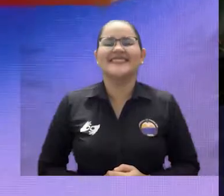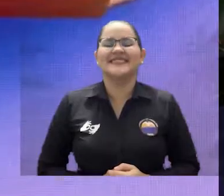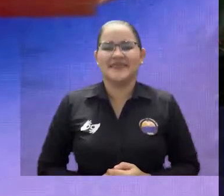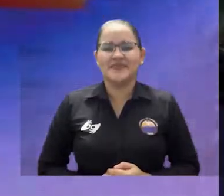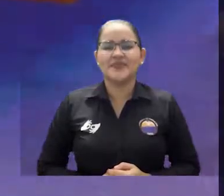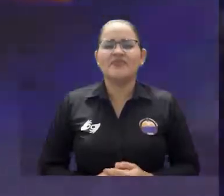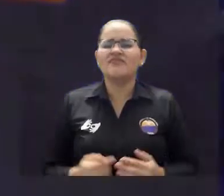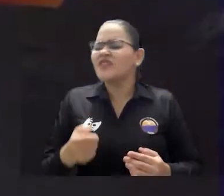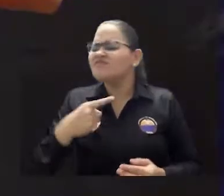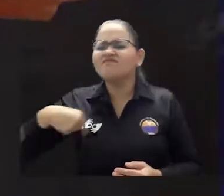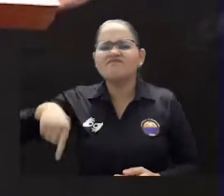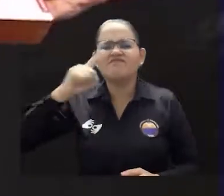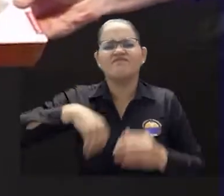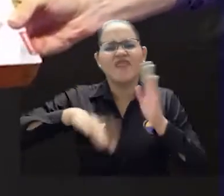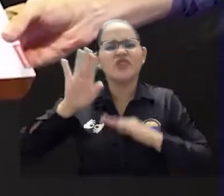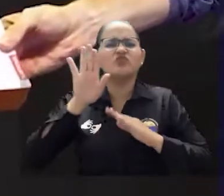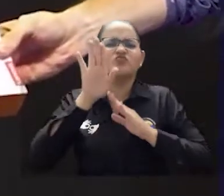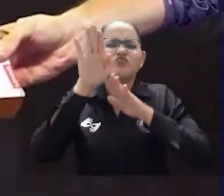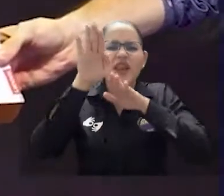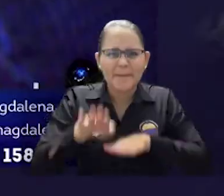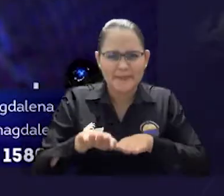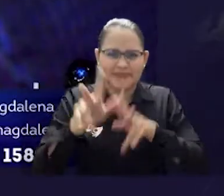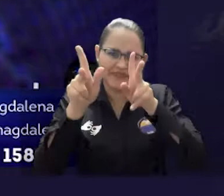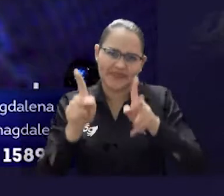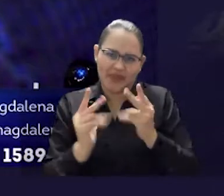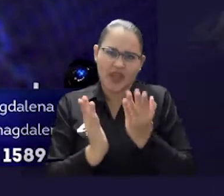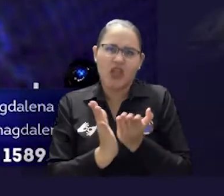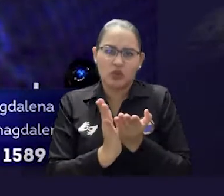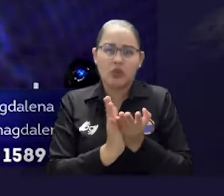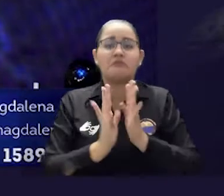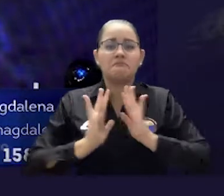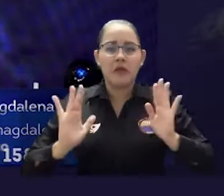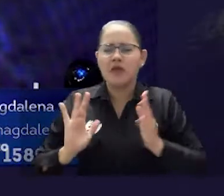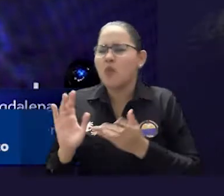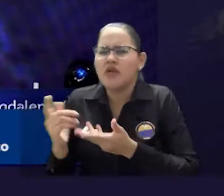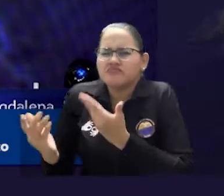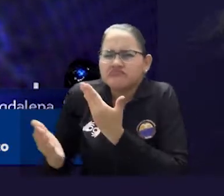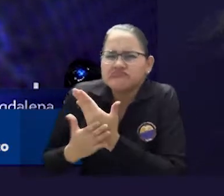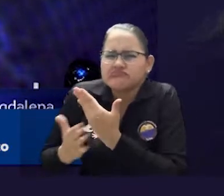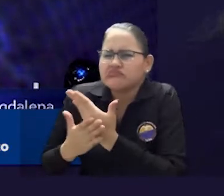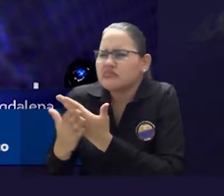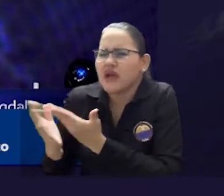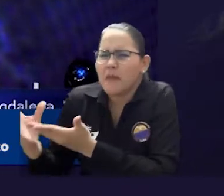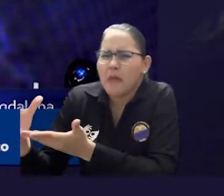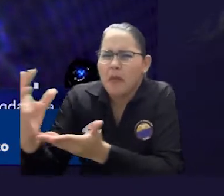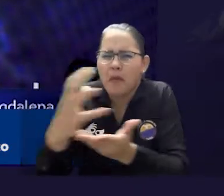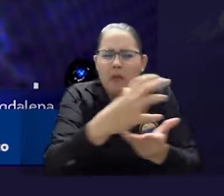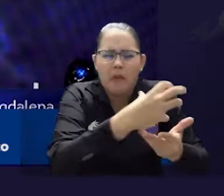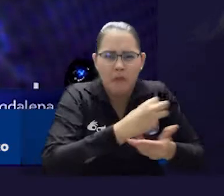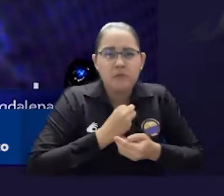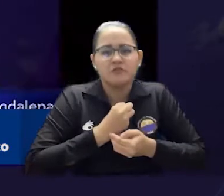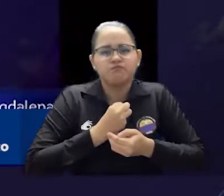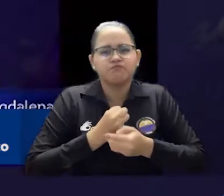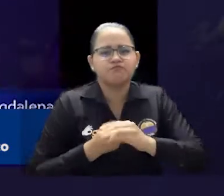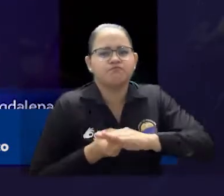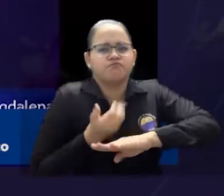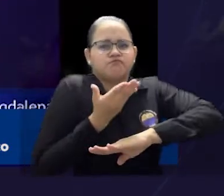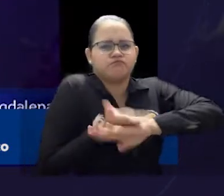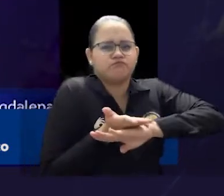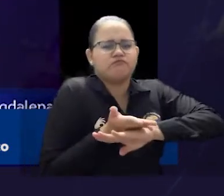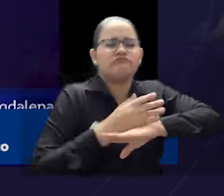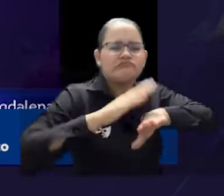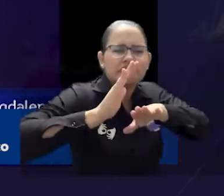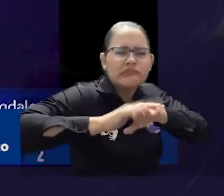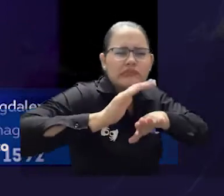Nosotros como representación estudiantil hemos propuesto una serie de inquietudes, las cuales han sido avaladas y acogidas. Hoy